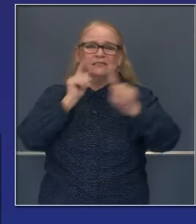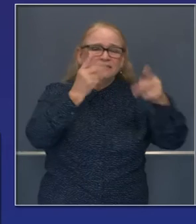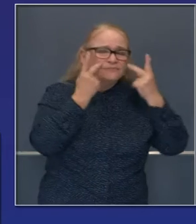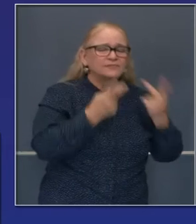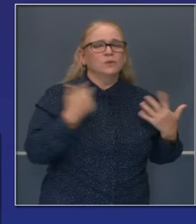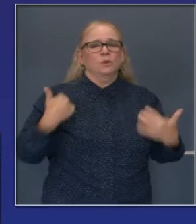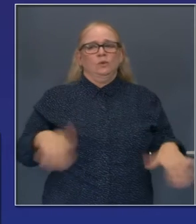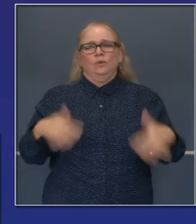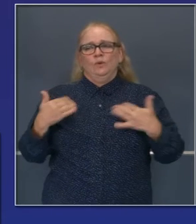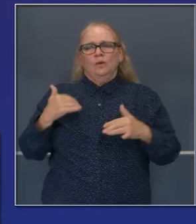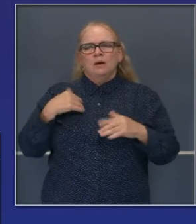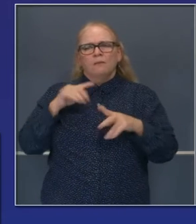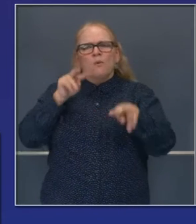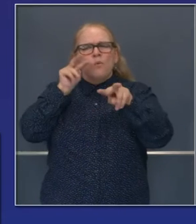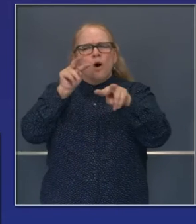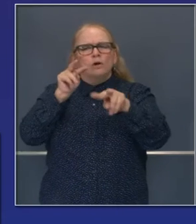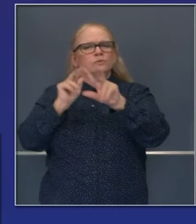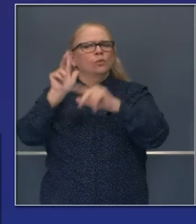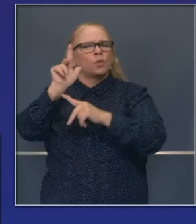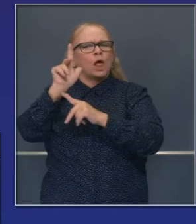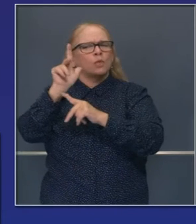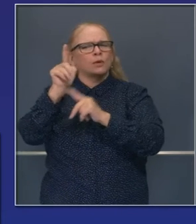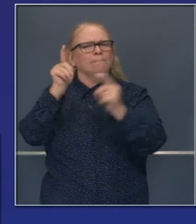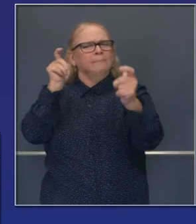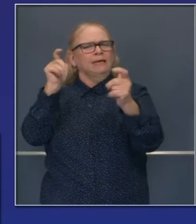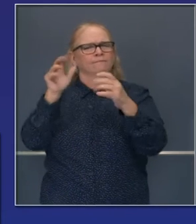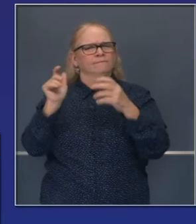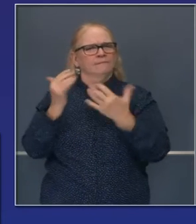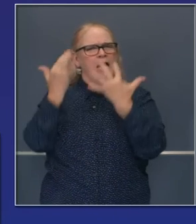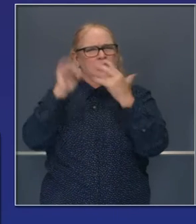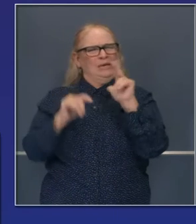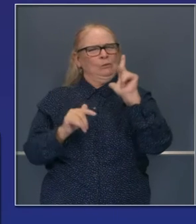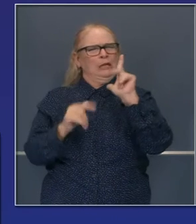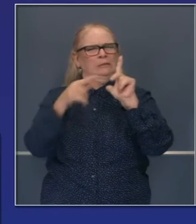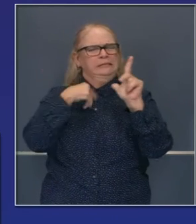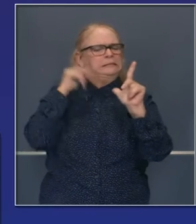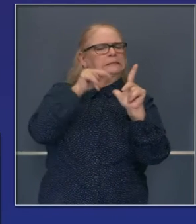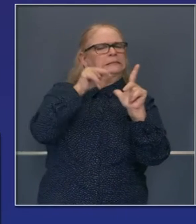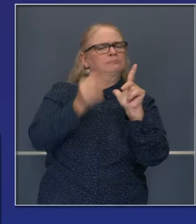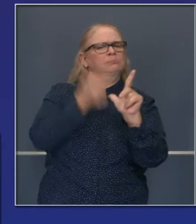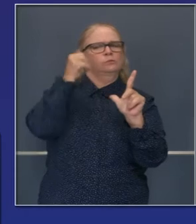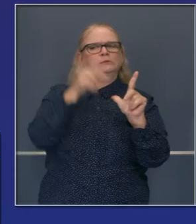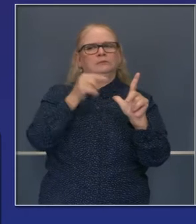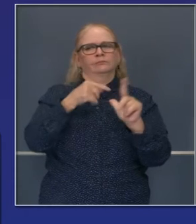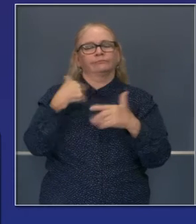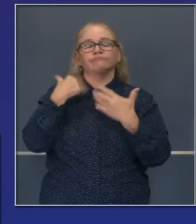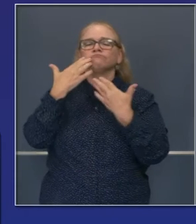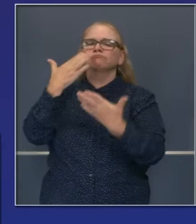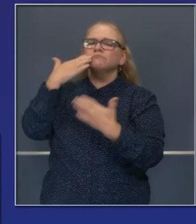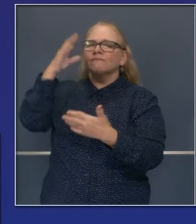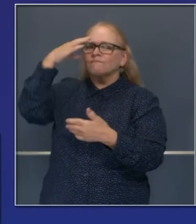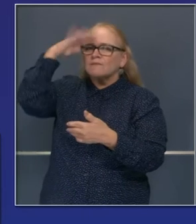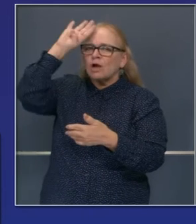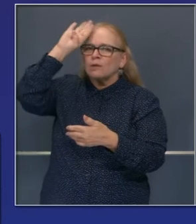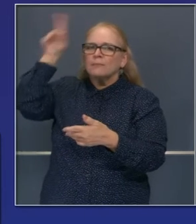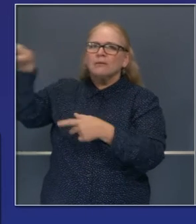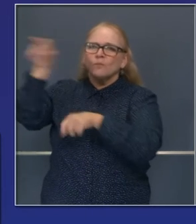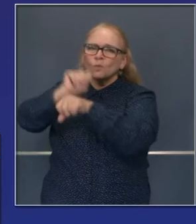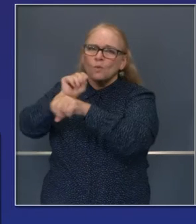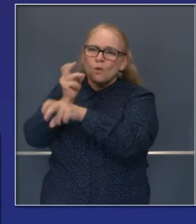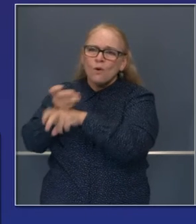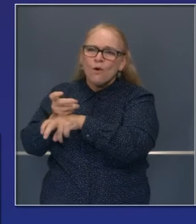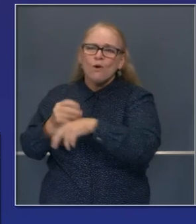incendios tercos que batallamos para controlar. Un agradecimiento increíble para todos los